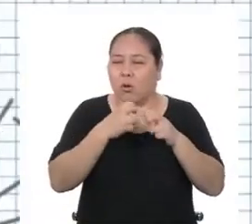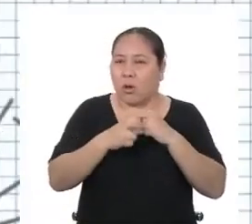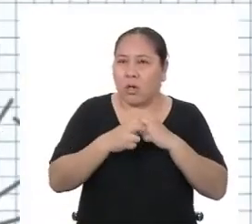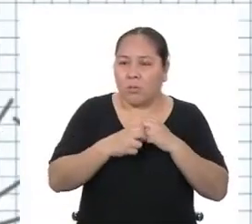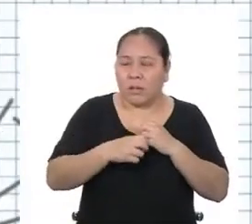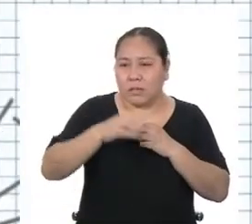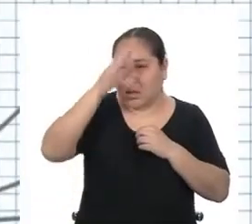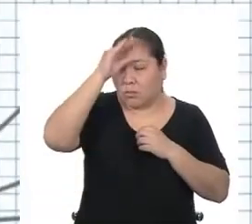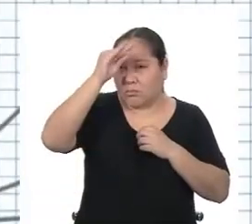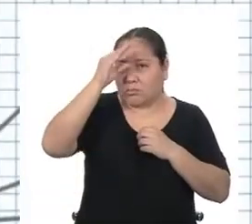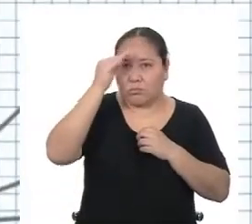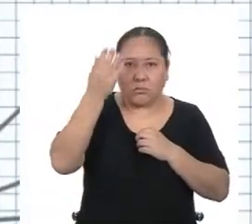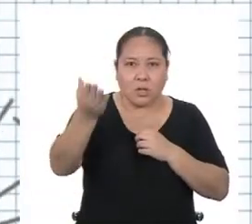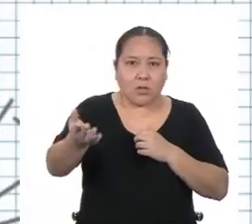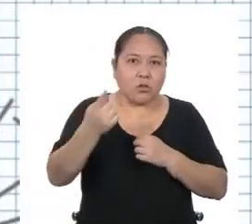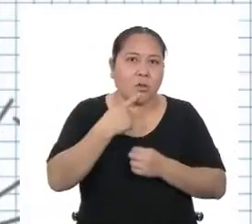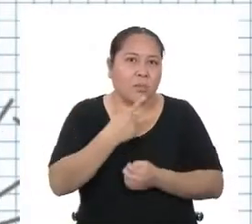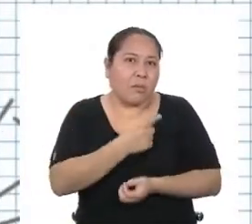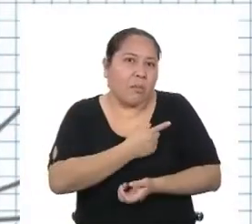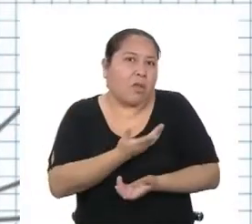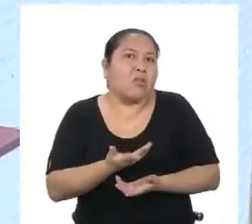con los chicos y chicas de primer grado?